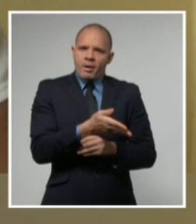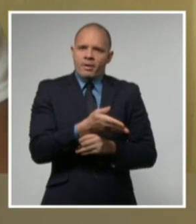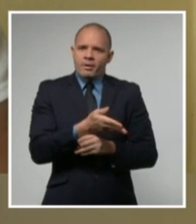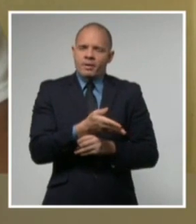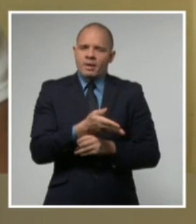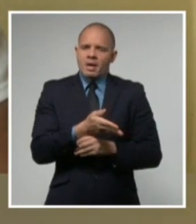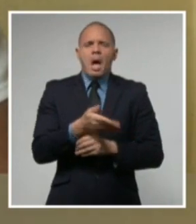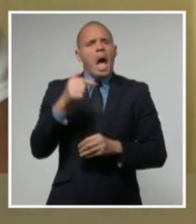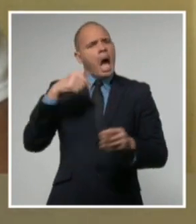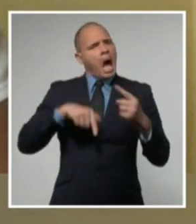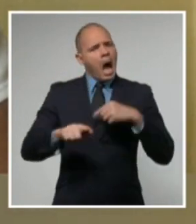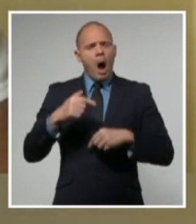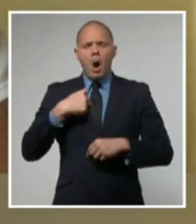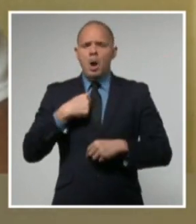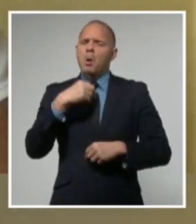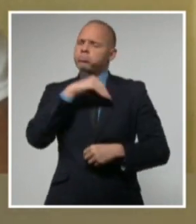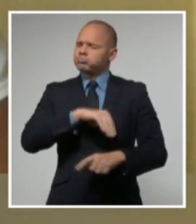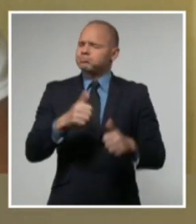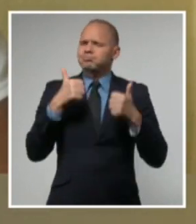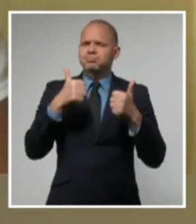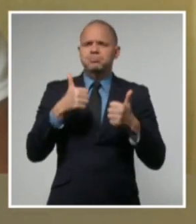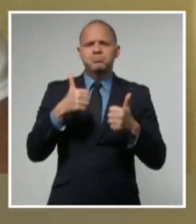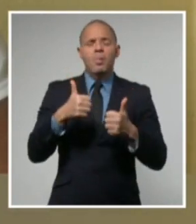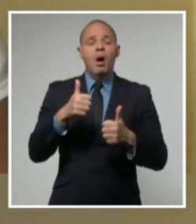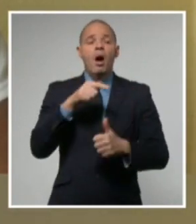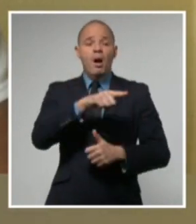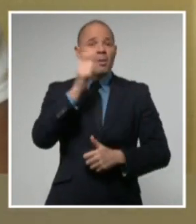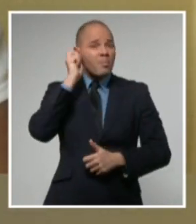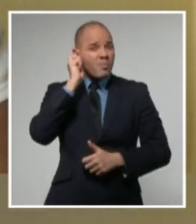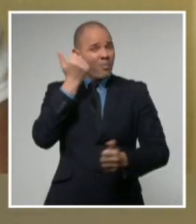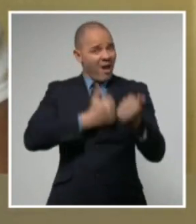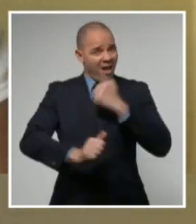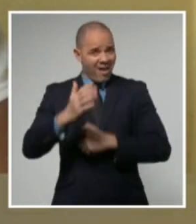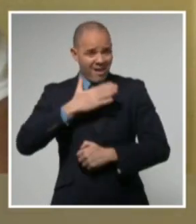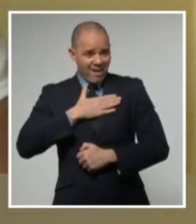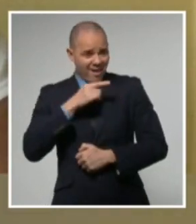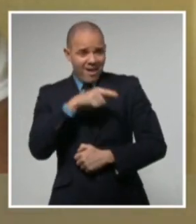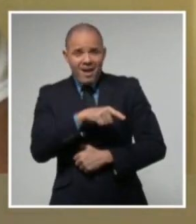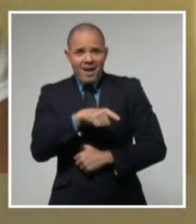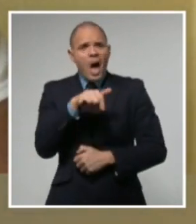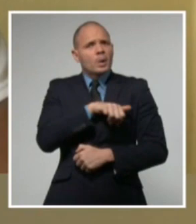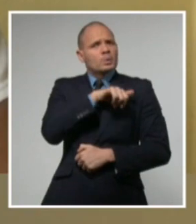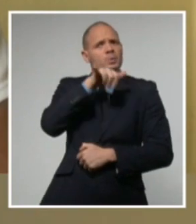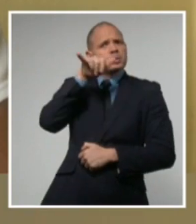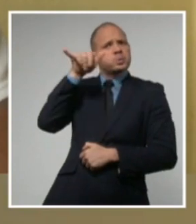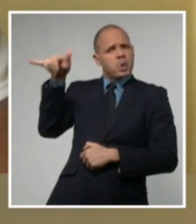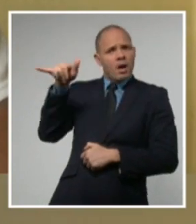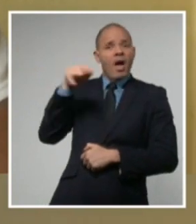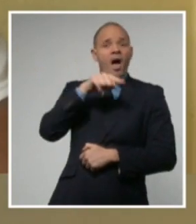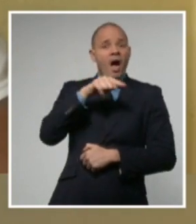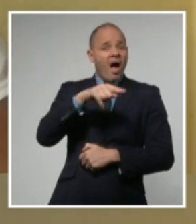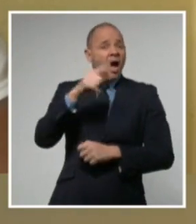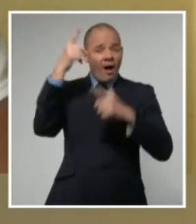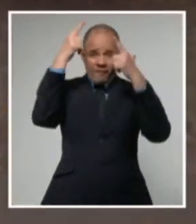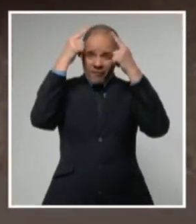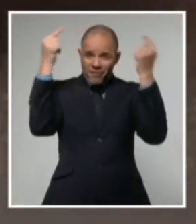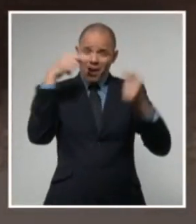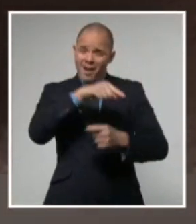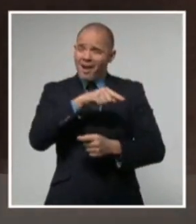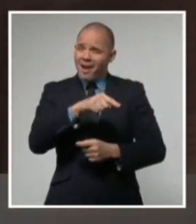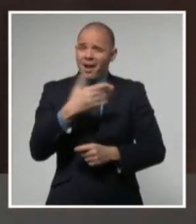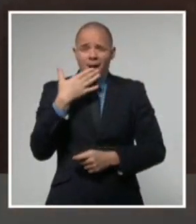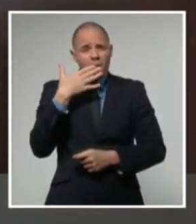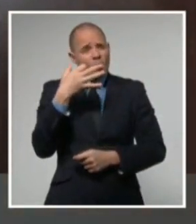porque Maribel es una gran hija, buena hermana, muy familiar.